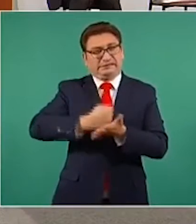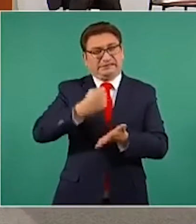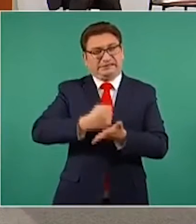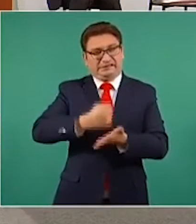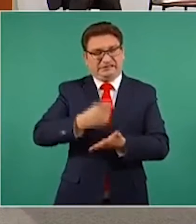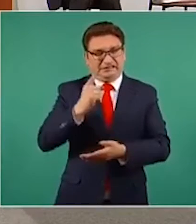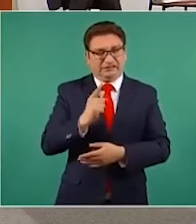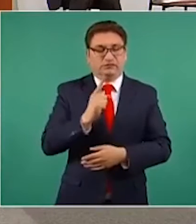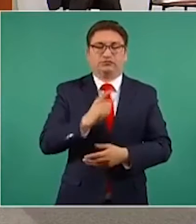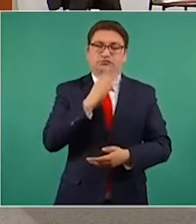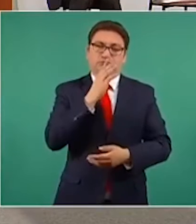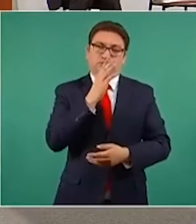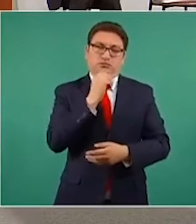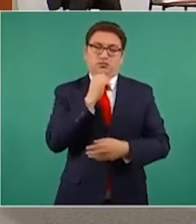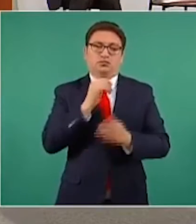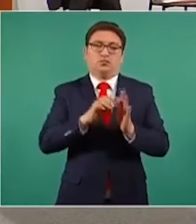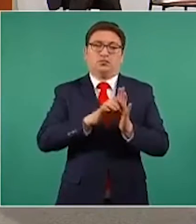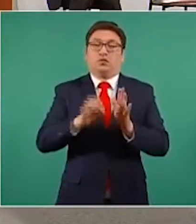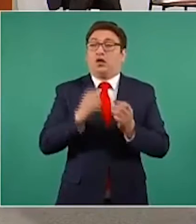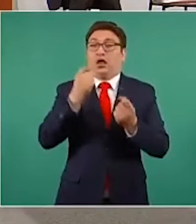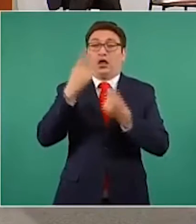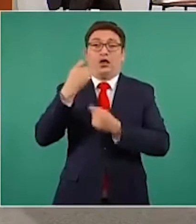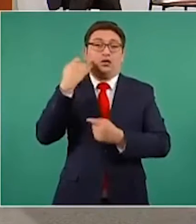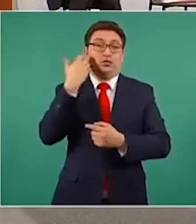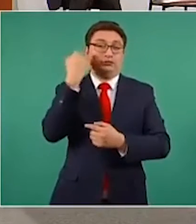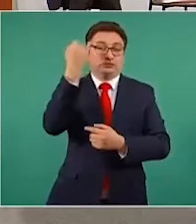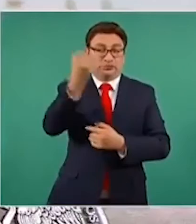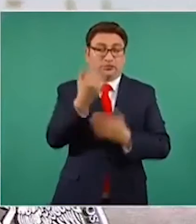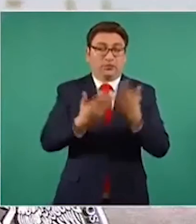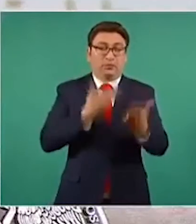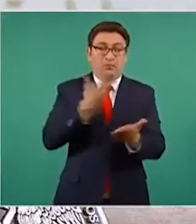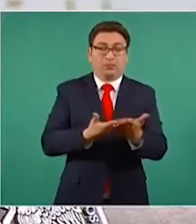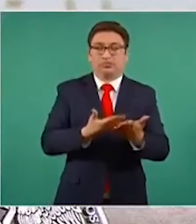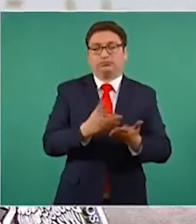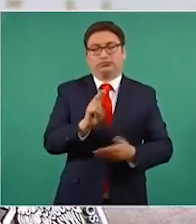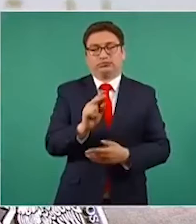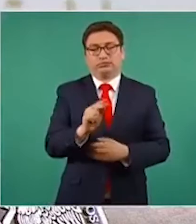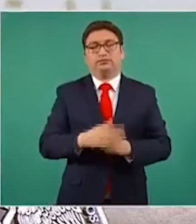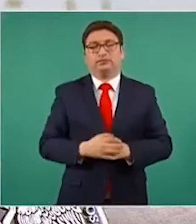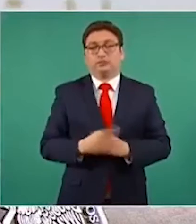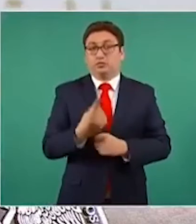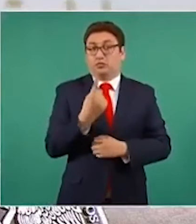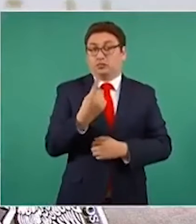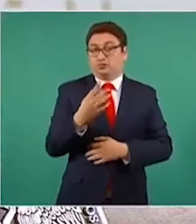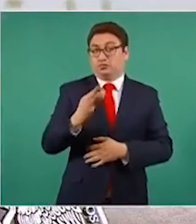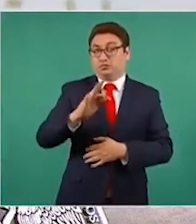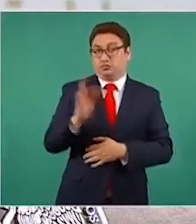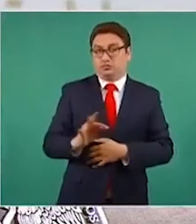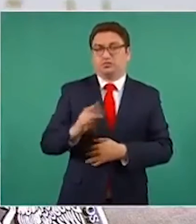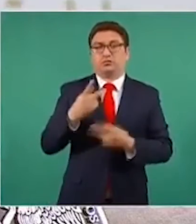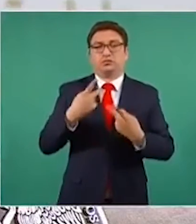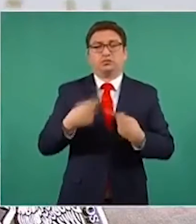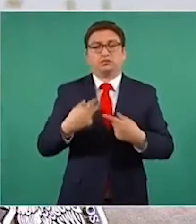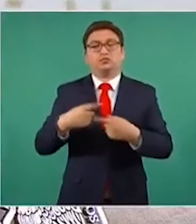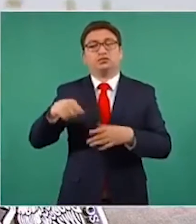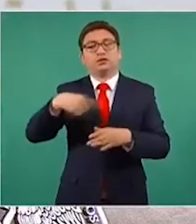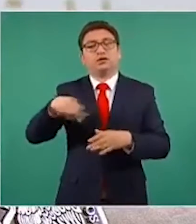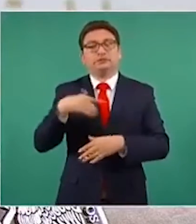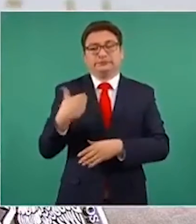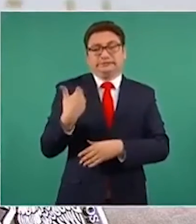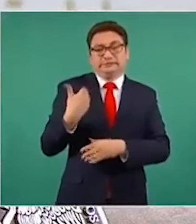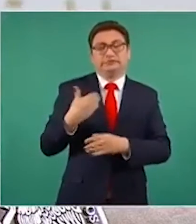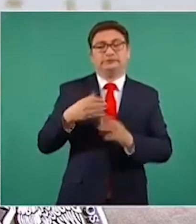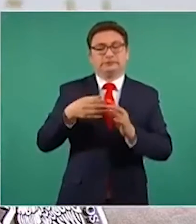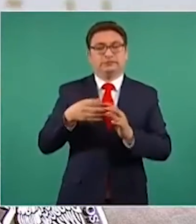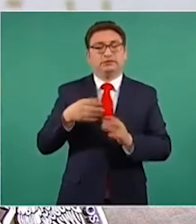coercitivas, como algunos han planteado. El 1 por ciento de los casos estimados son los casos recientes. Recuerden que